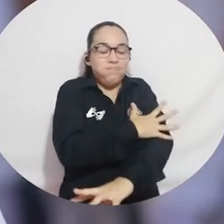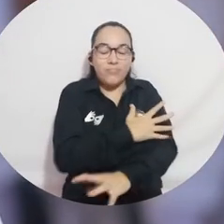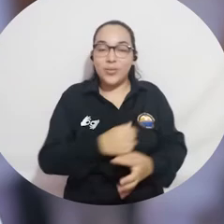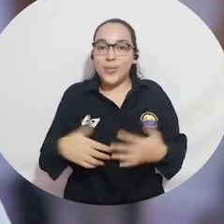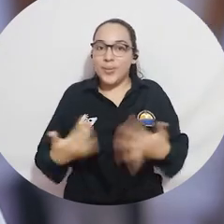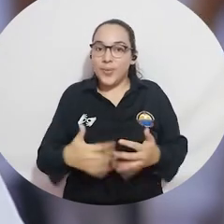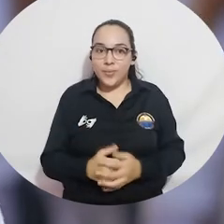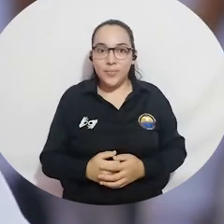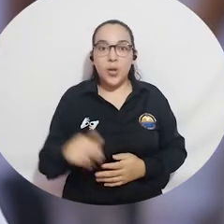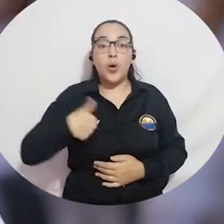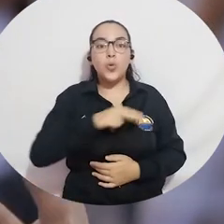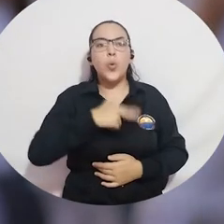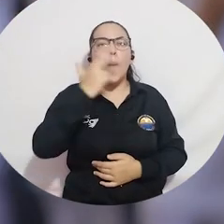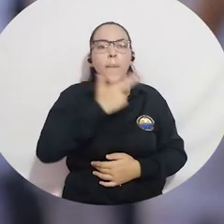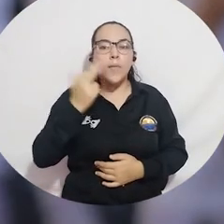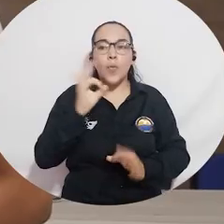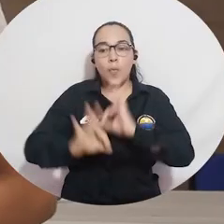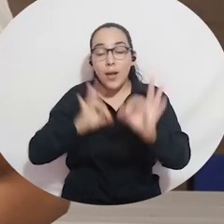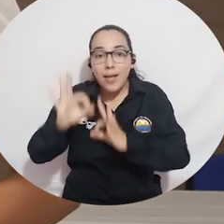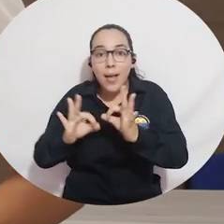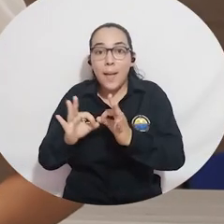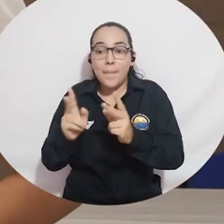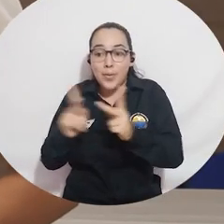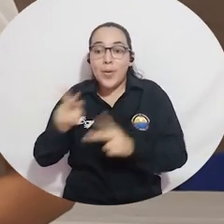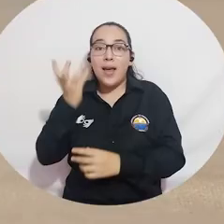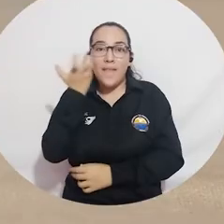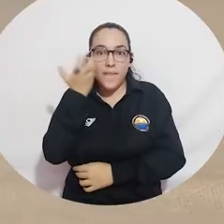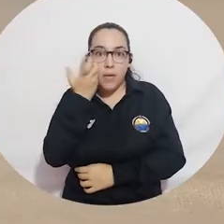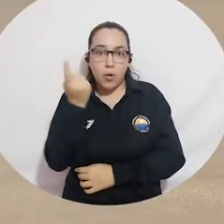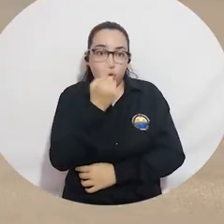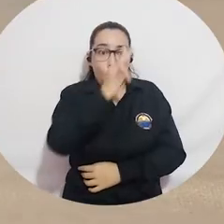a comprometernos no solamente en la parte clínica, sino en la parte comunitaria.